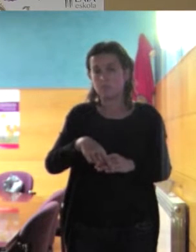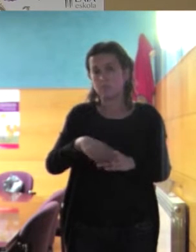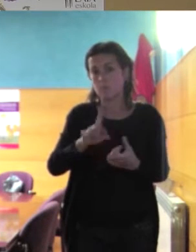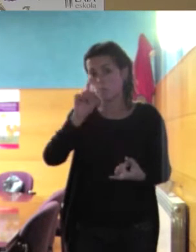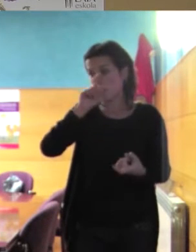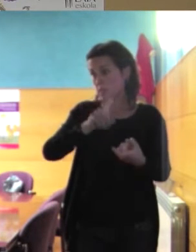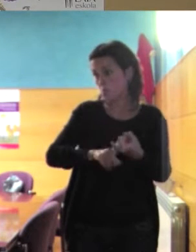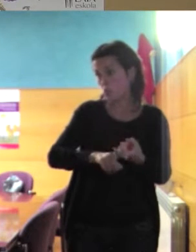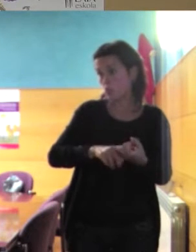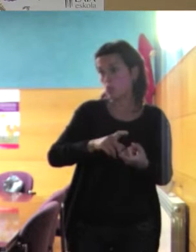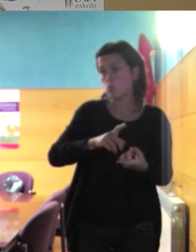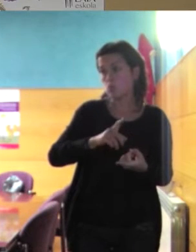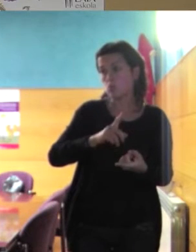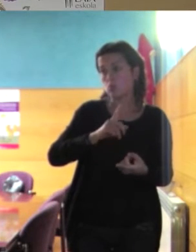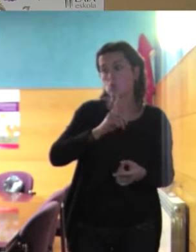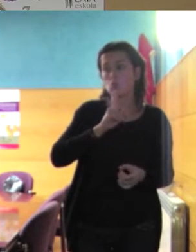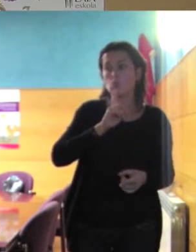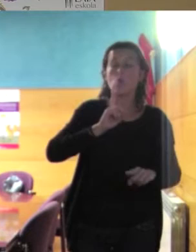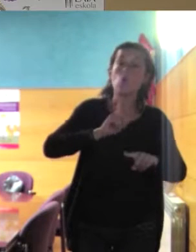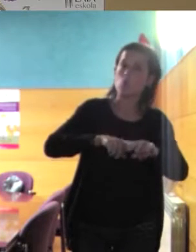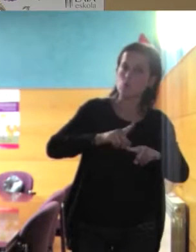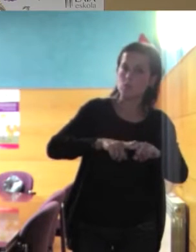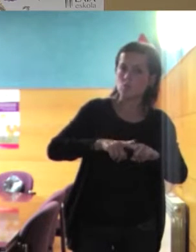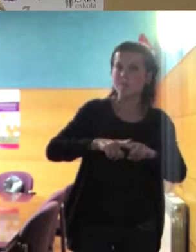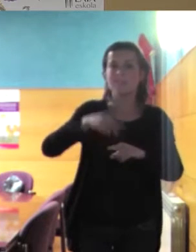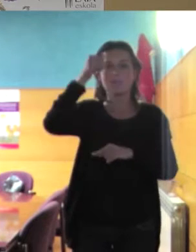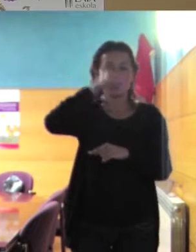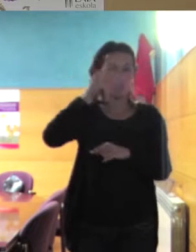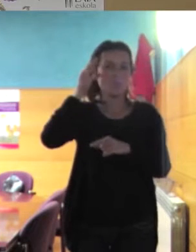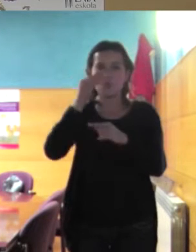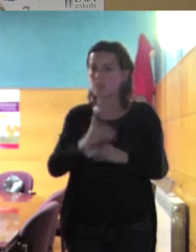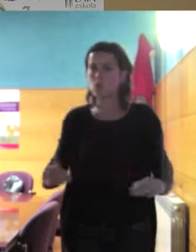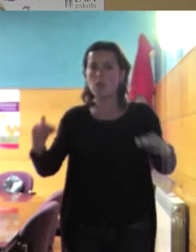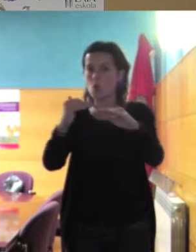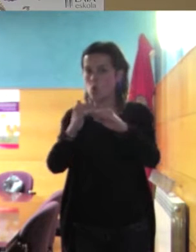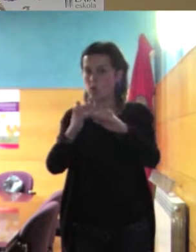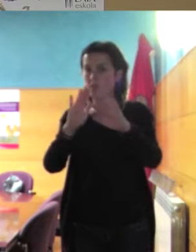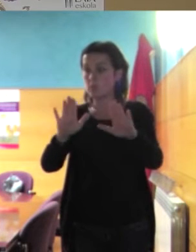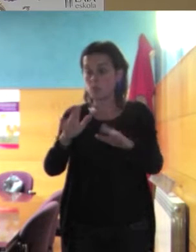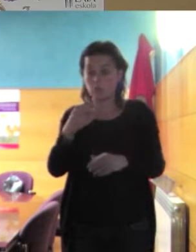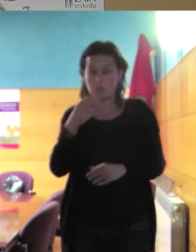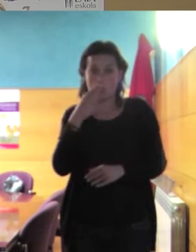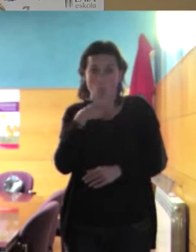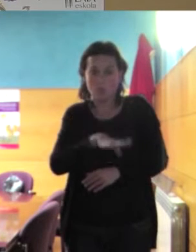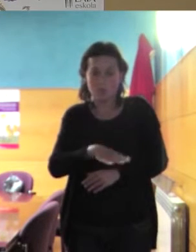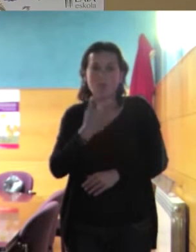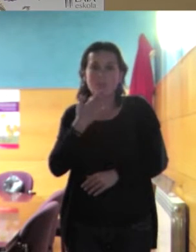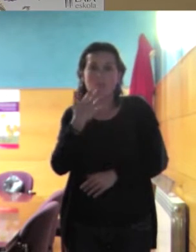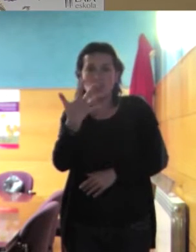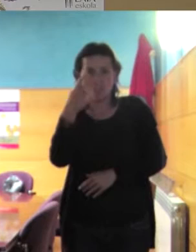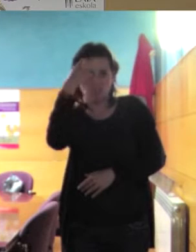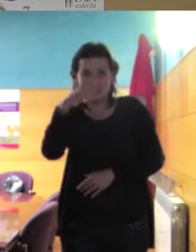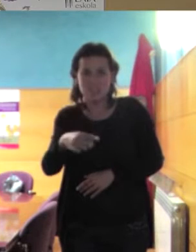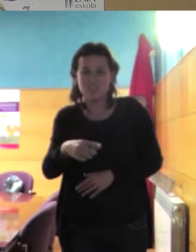legales y sin embargo cualquier niño de tres años y de cinco años sabe que eso es mentira que la heterosexualidad